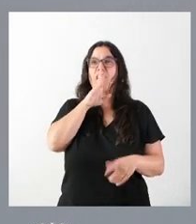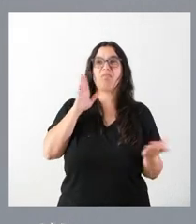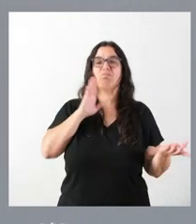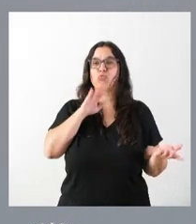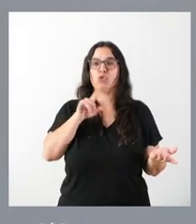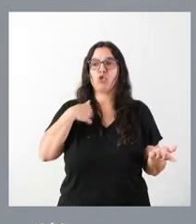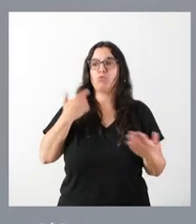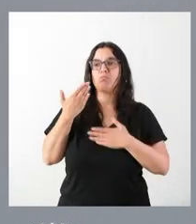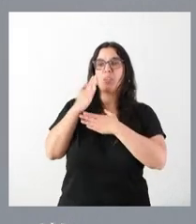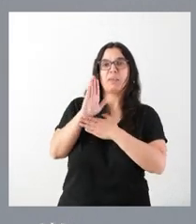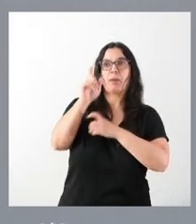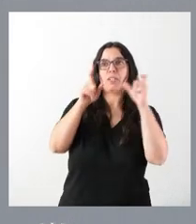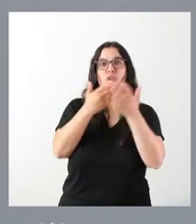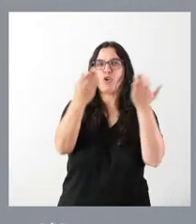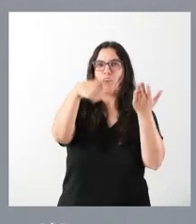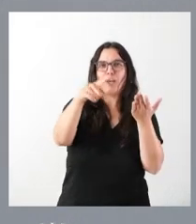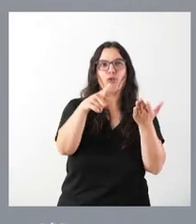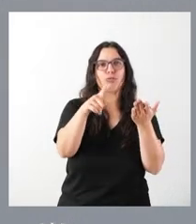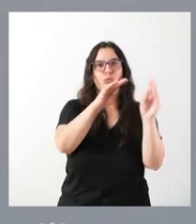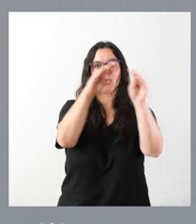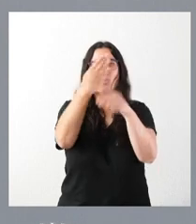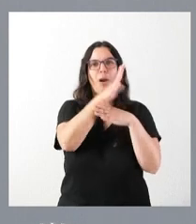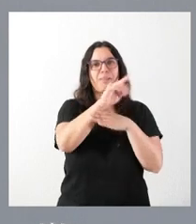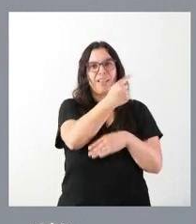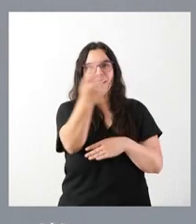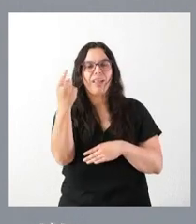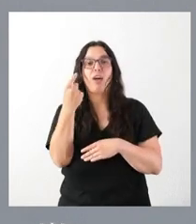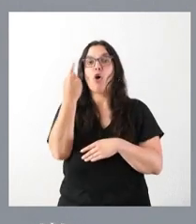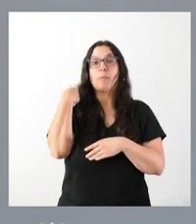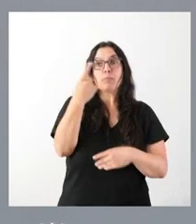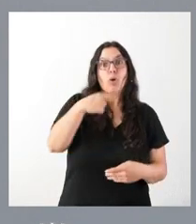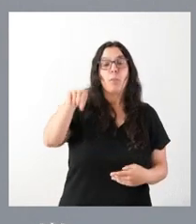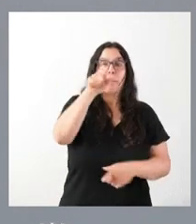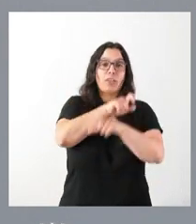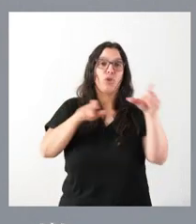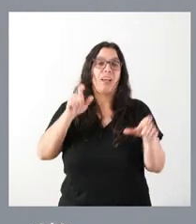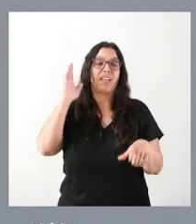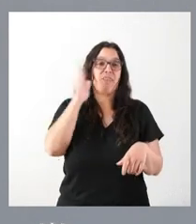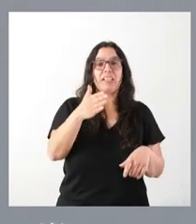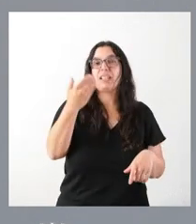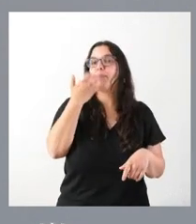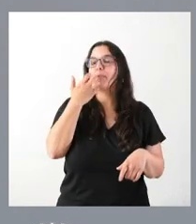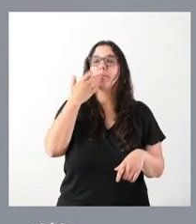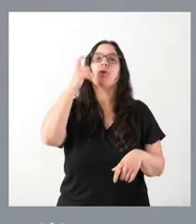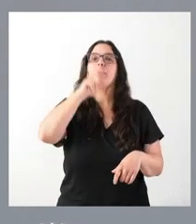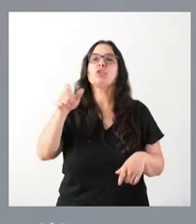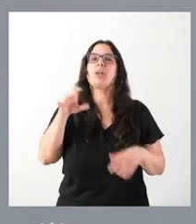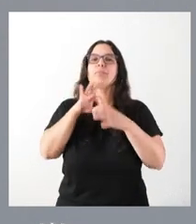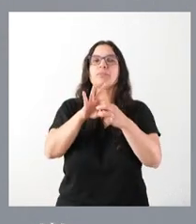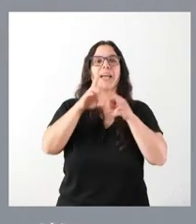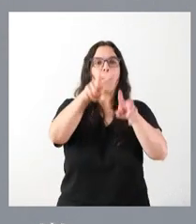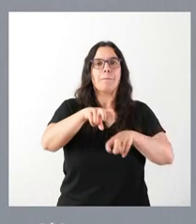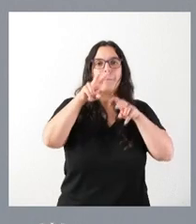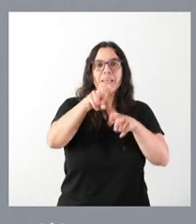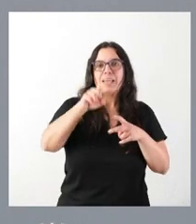nombre de los ciudadanos de Castilla y León, es que hablen los ciudadanos de Castilla y León, o que hablen los ciudadanos afectados. Me estoy refiriendo a personas en la minería